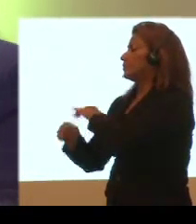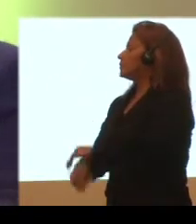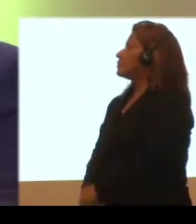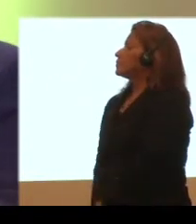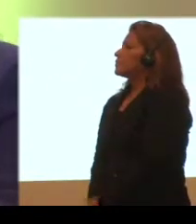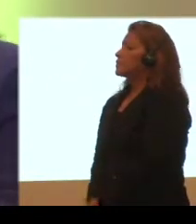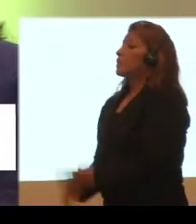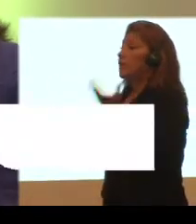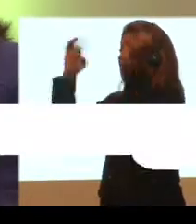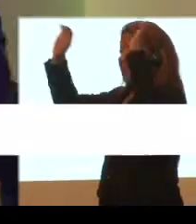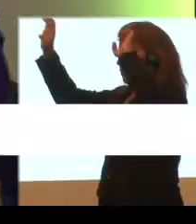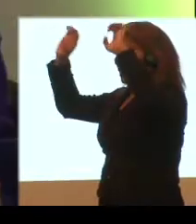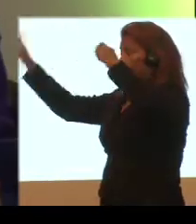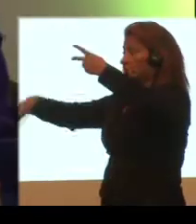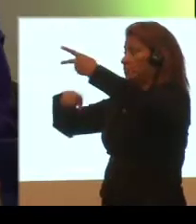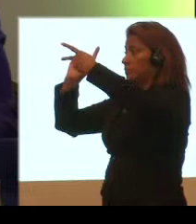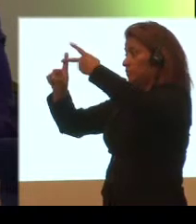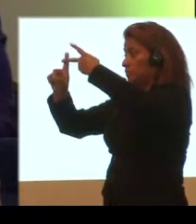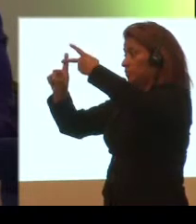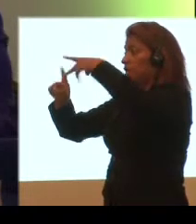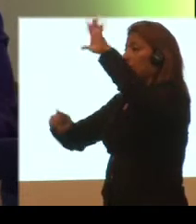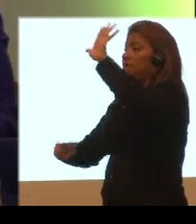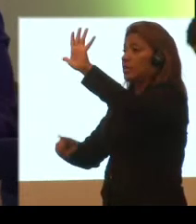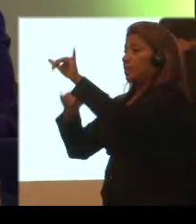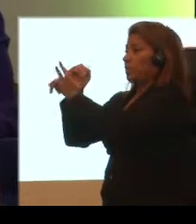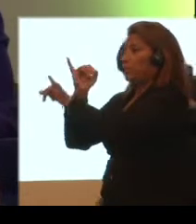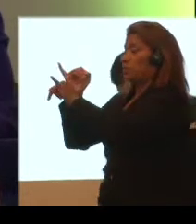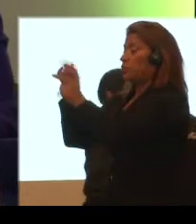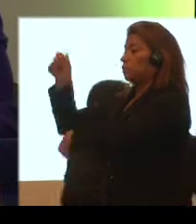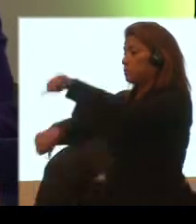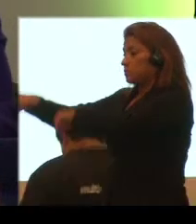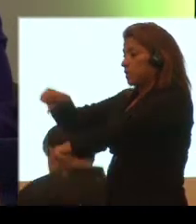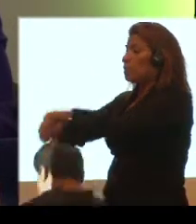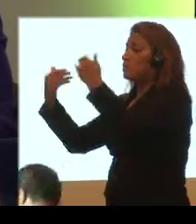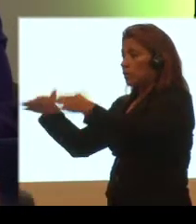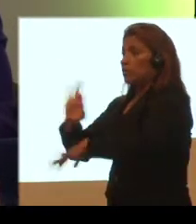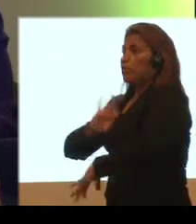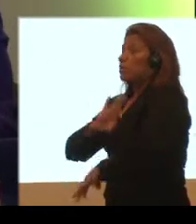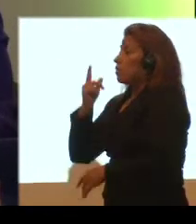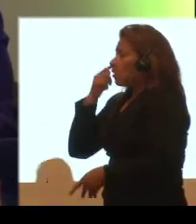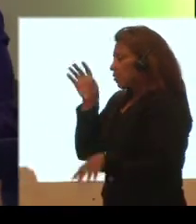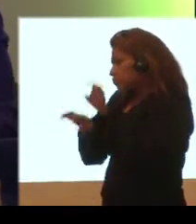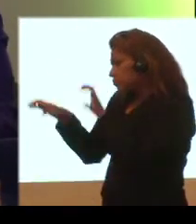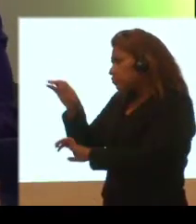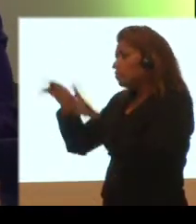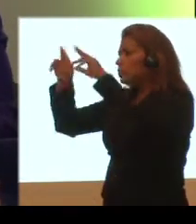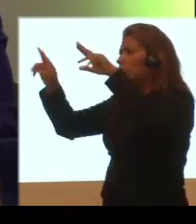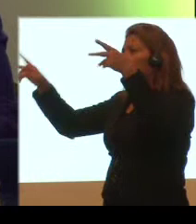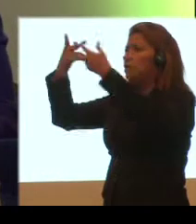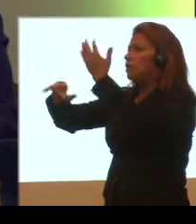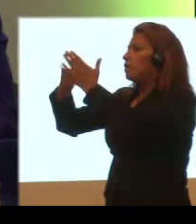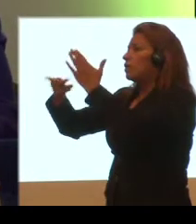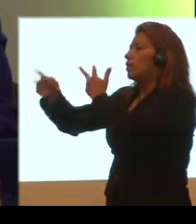En la Estrategia 2 tenemos 5 institutos técnicos científicos que estudian las amenazas y soportan el